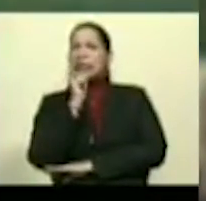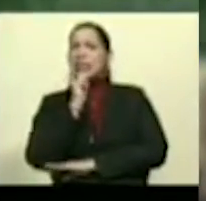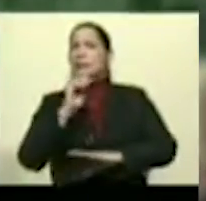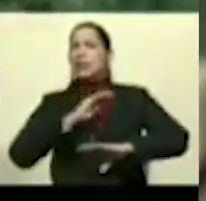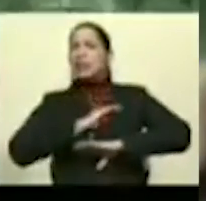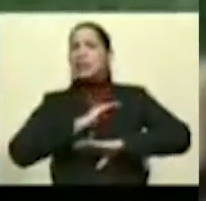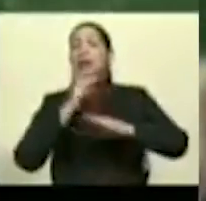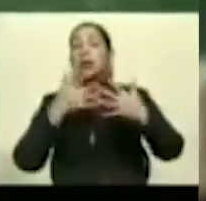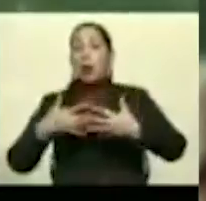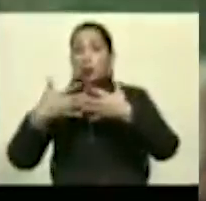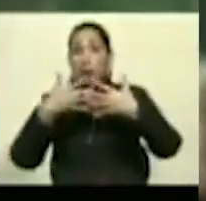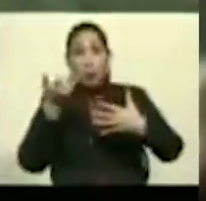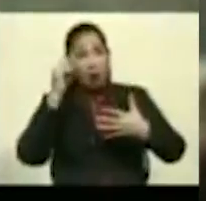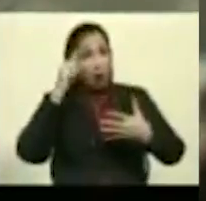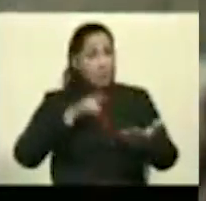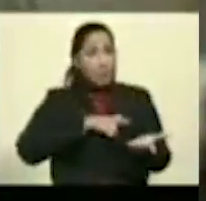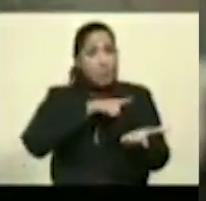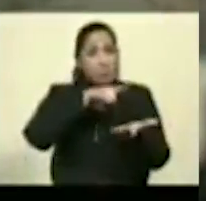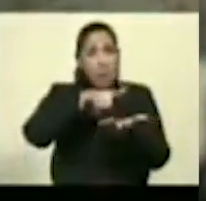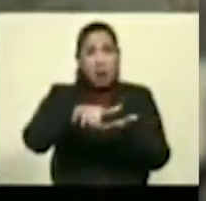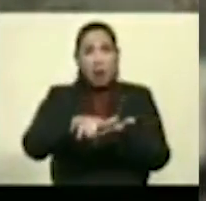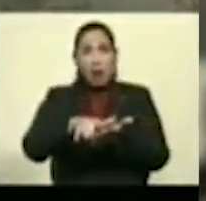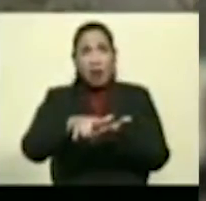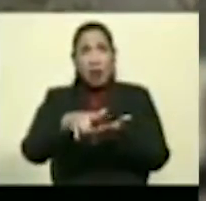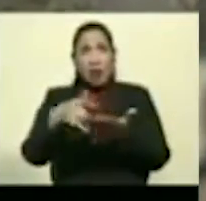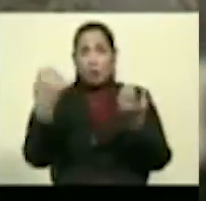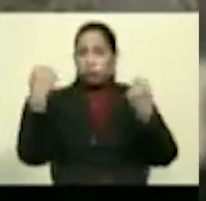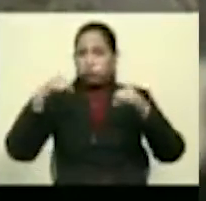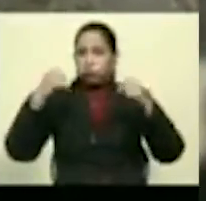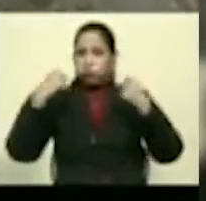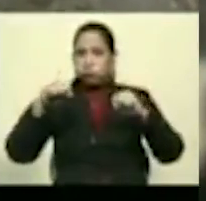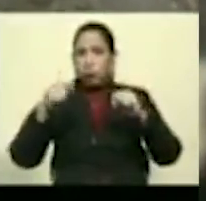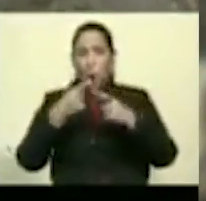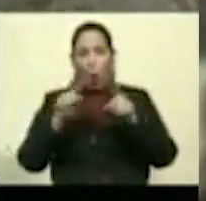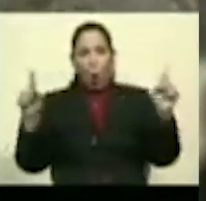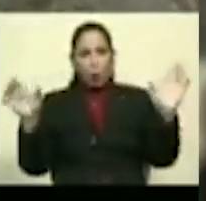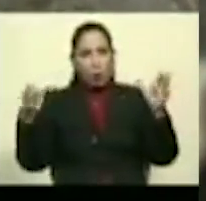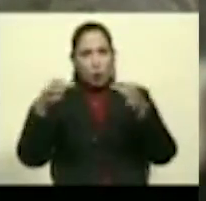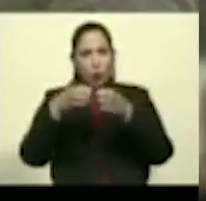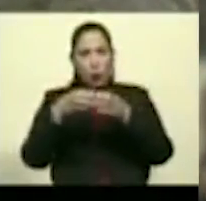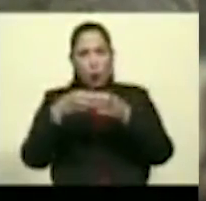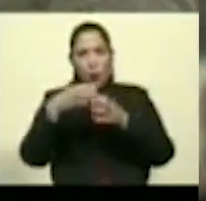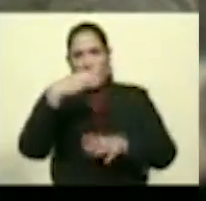Y en esa base aérea se están entrenando otro grupo de mercenarios,